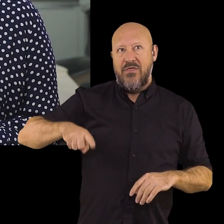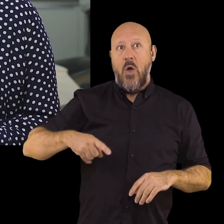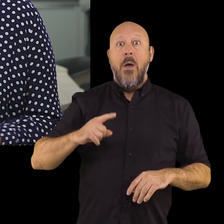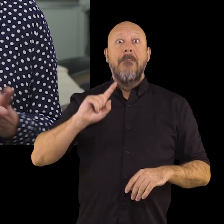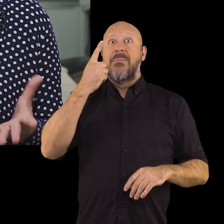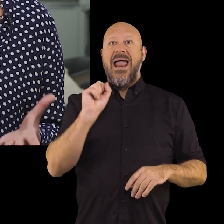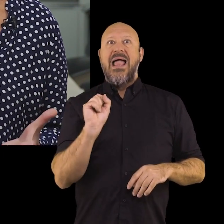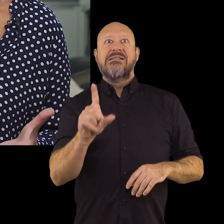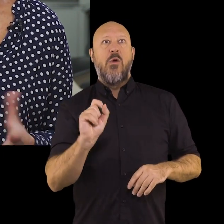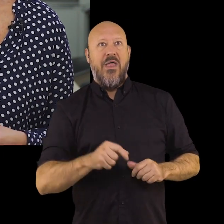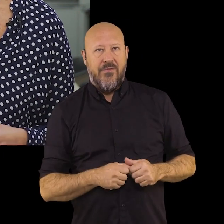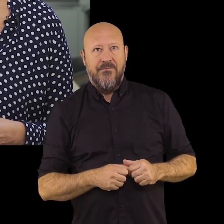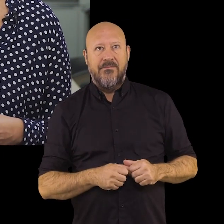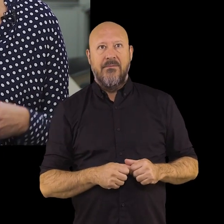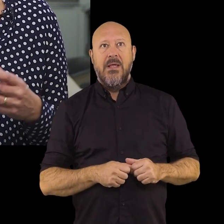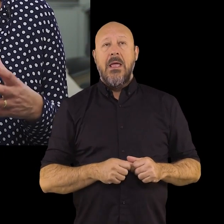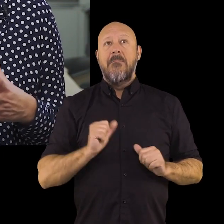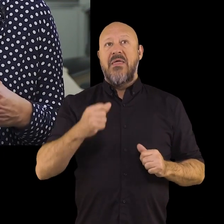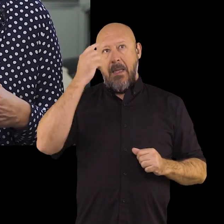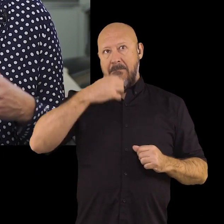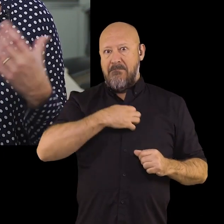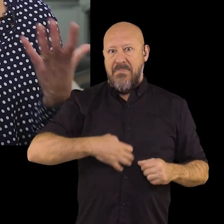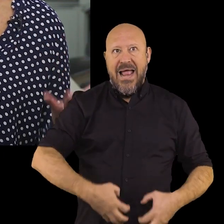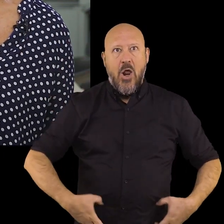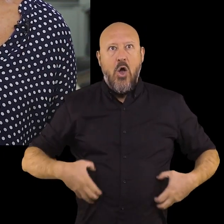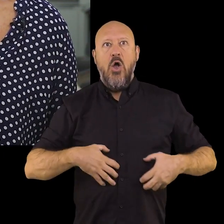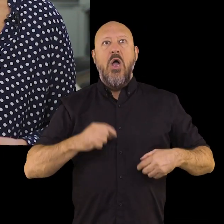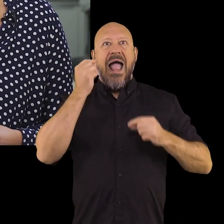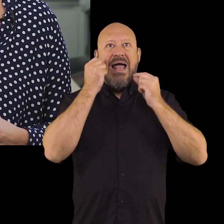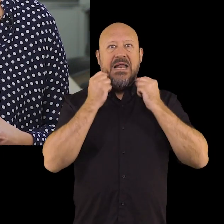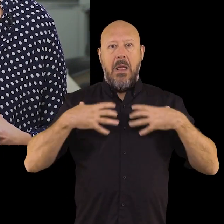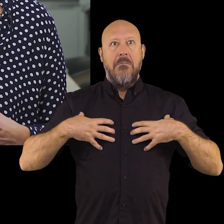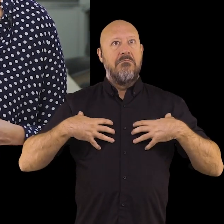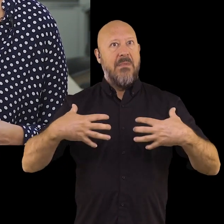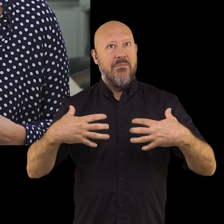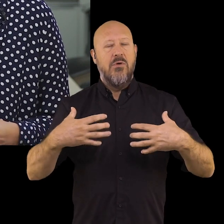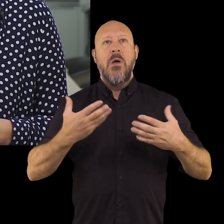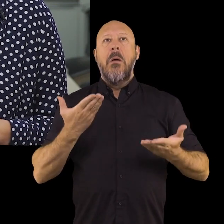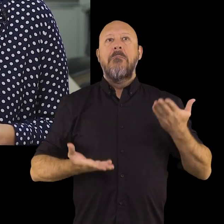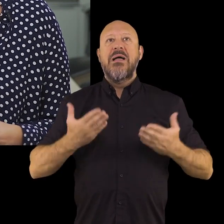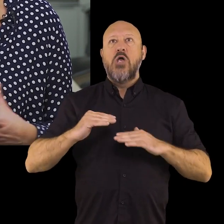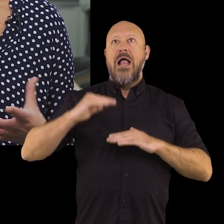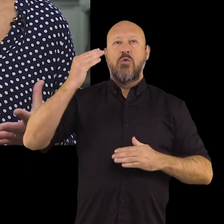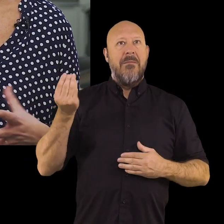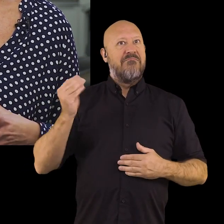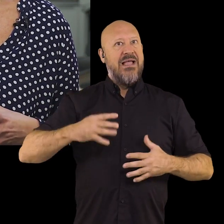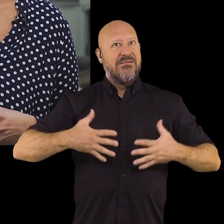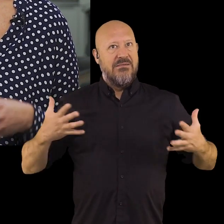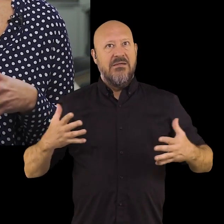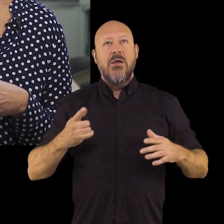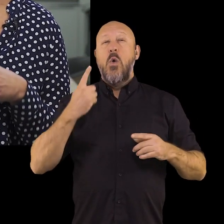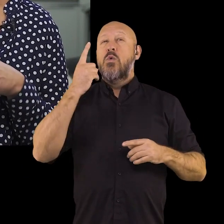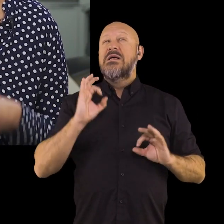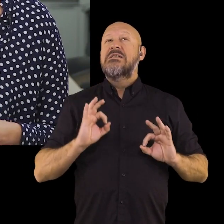menstruación y eyaculación, aparece el vello, el acné, el desarrollo de mamas, el aumento de peso y altura